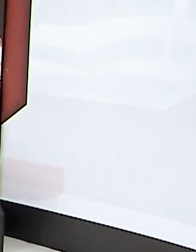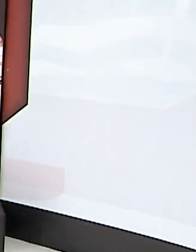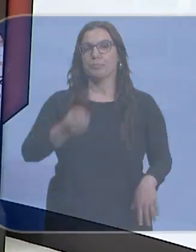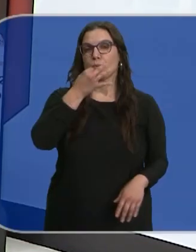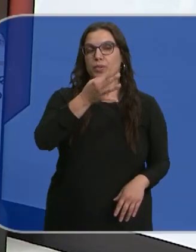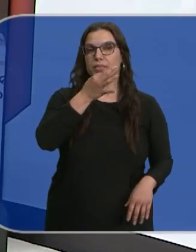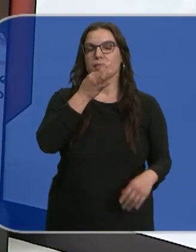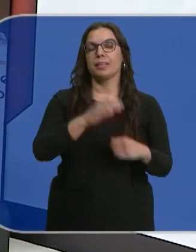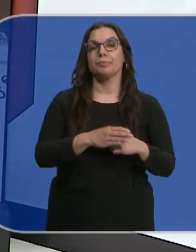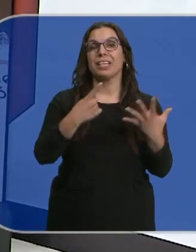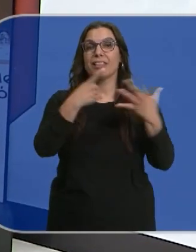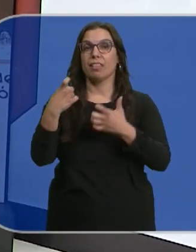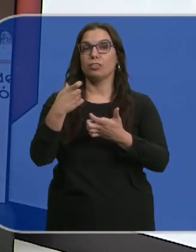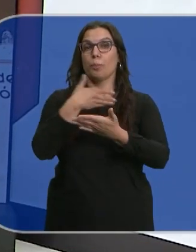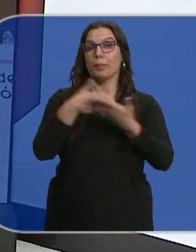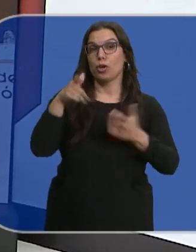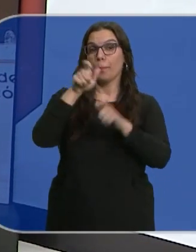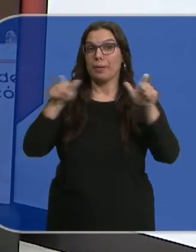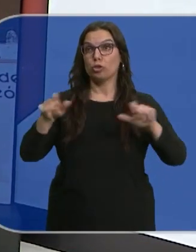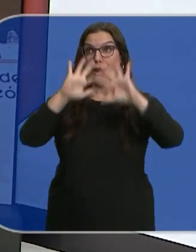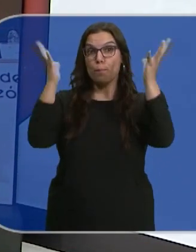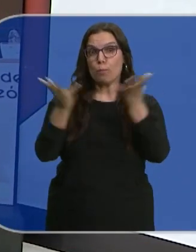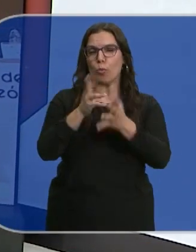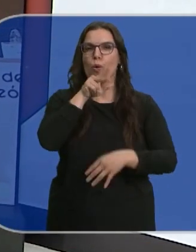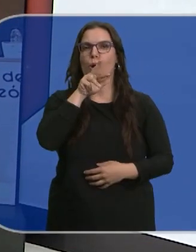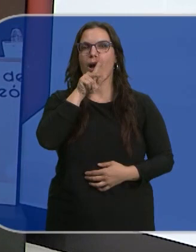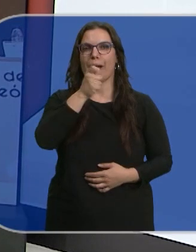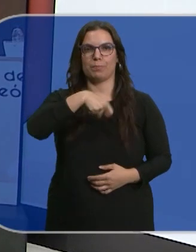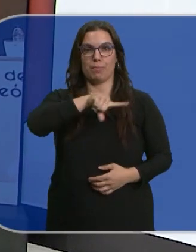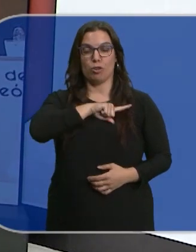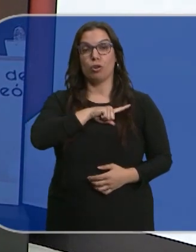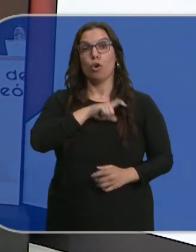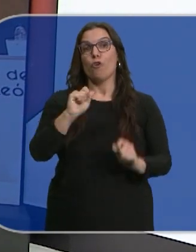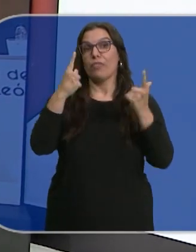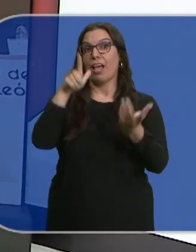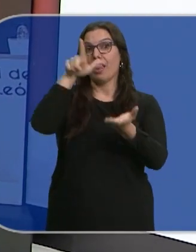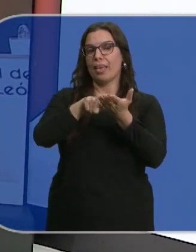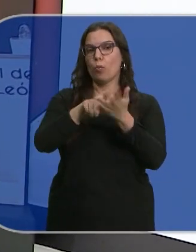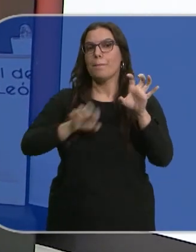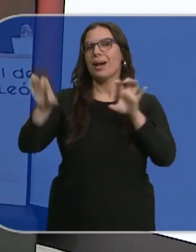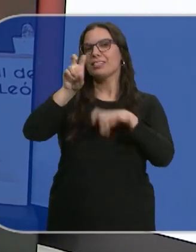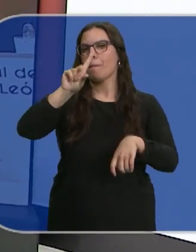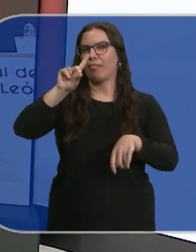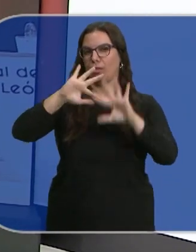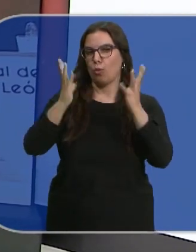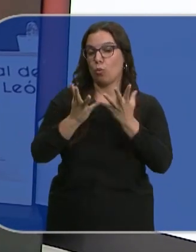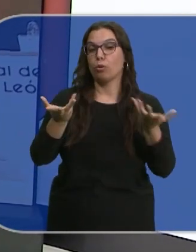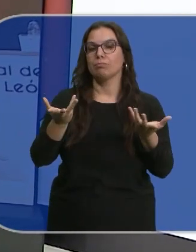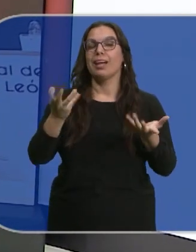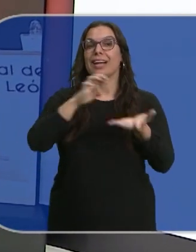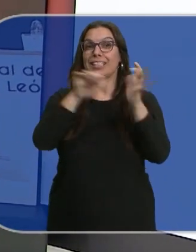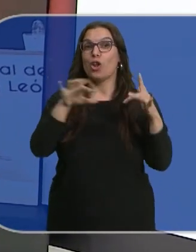Buenas tardes, 600 millones de personas hablan español en todo el mundo. Es la lengua oficial en 21 países y Castilla y León, desde Salamanca,